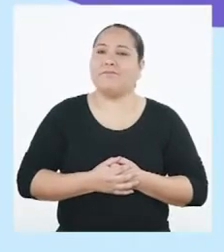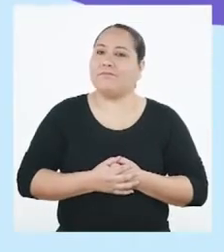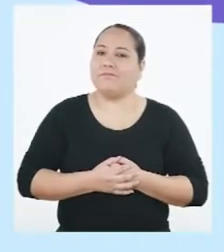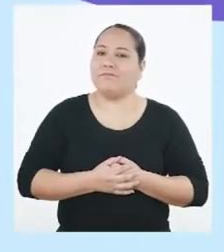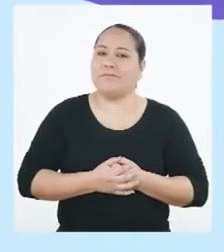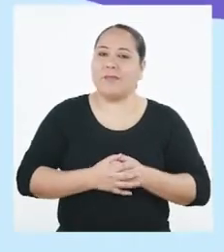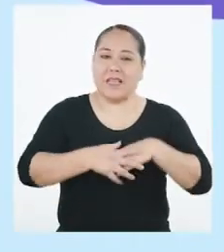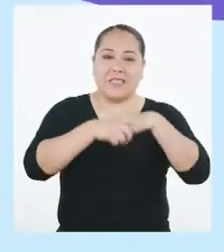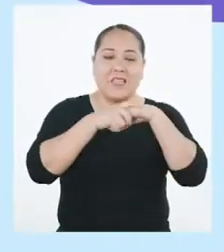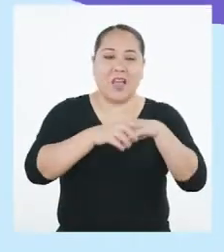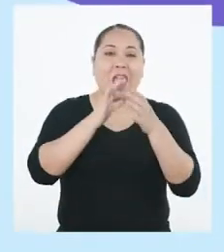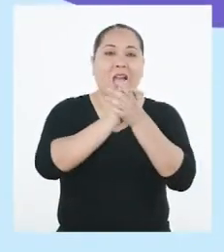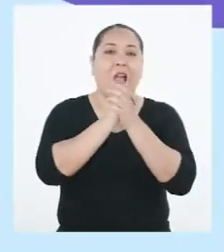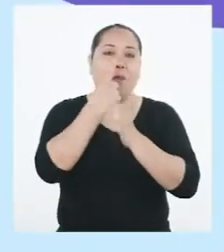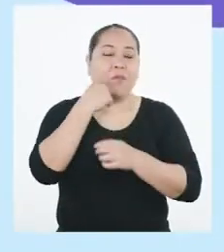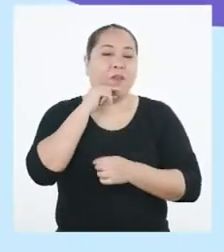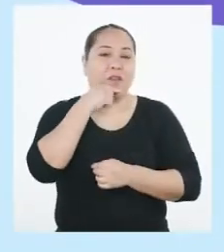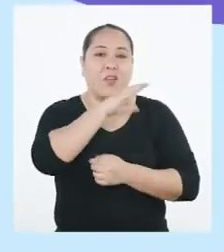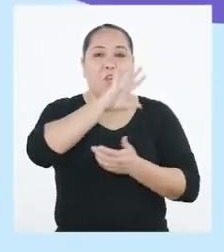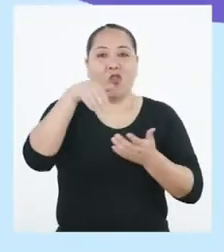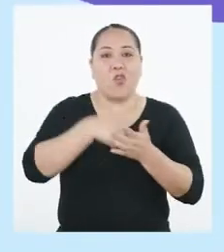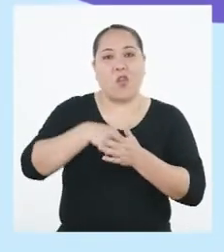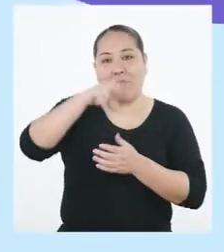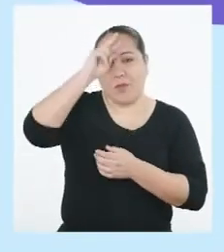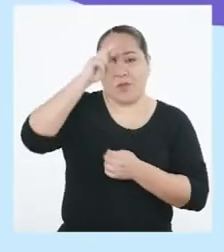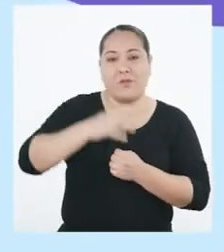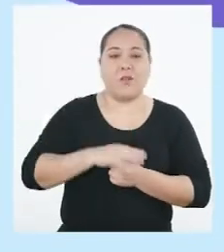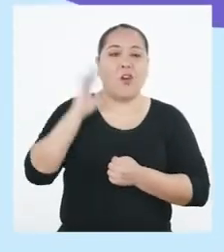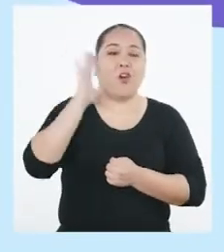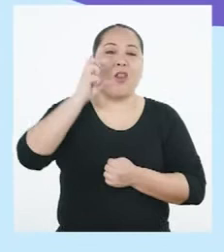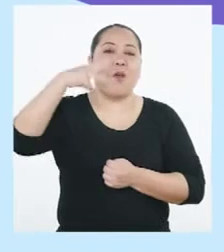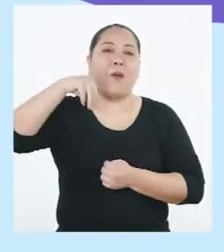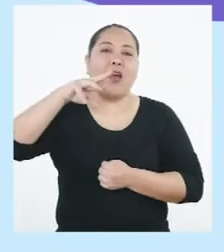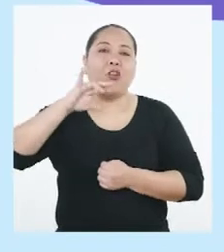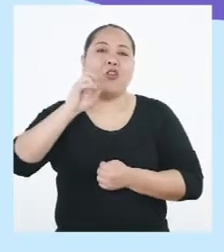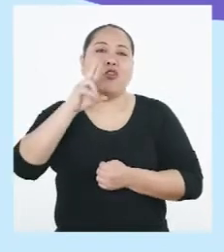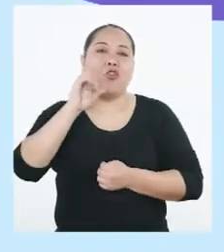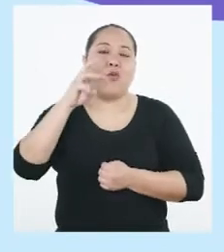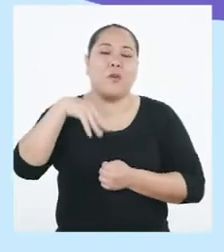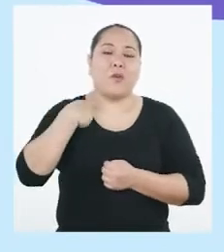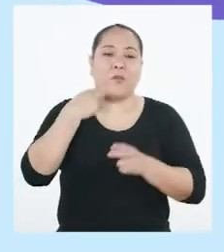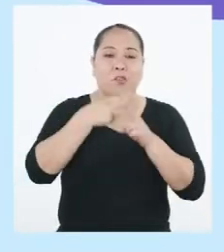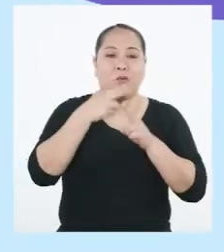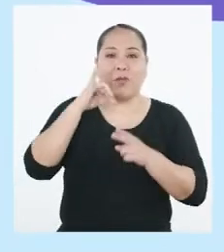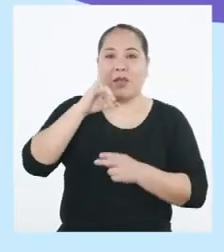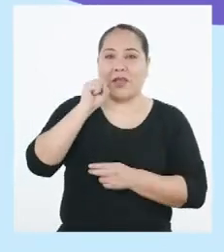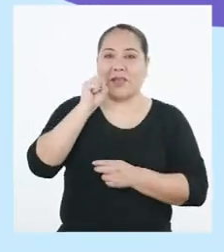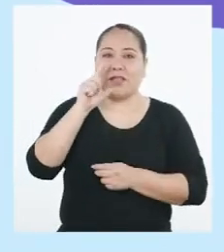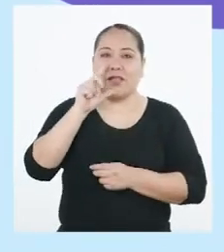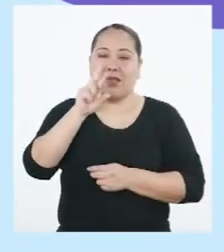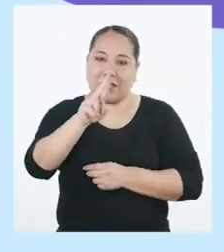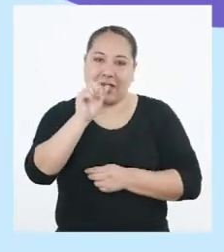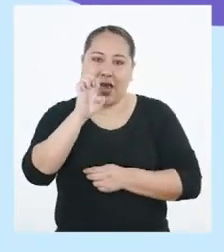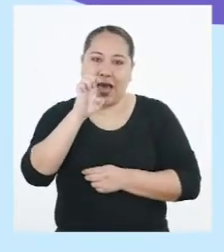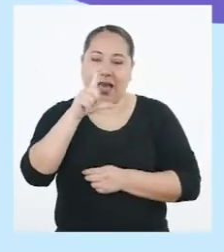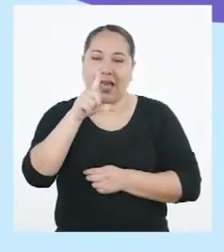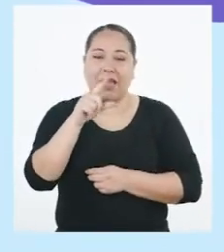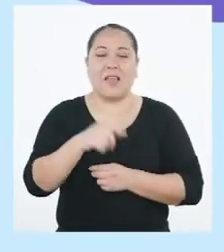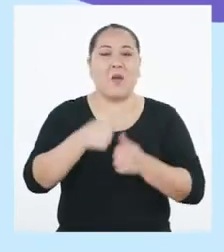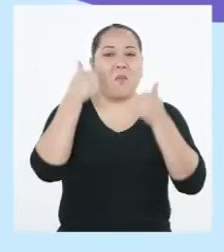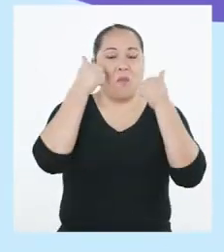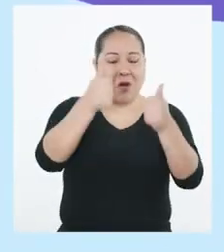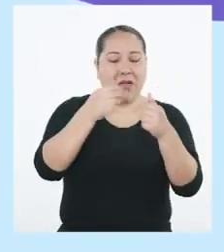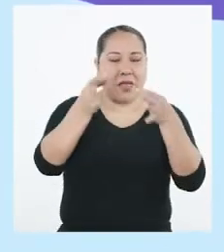Un saludo para mis amigas y amigos de todo el Perú. Hola Mario Romina. Me llamo Israel. Te felicito por la